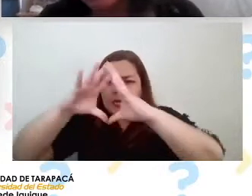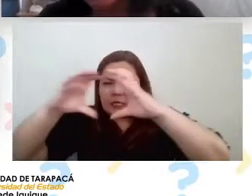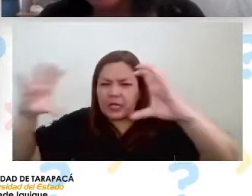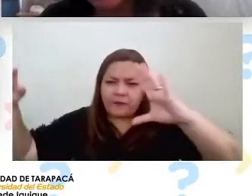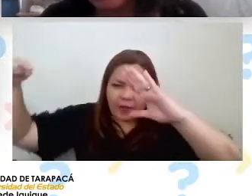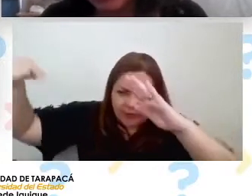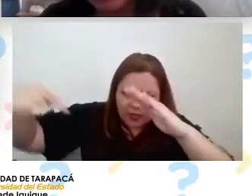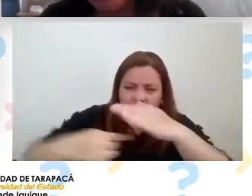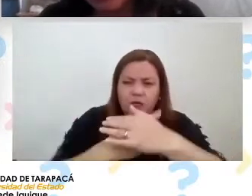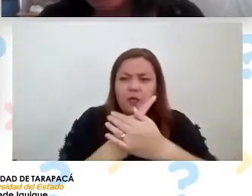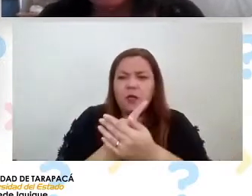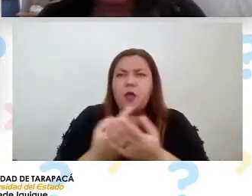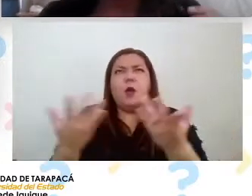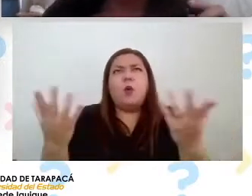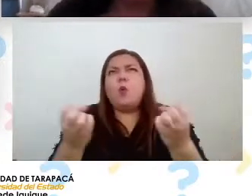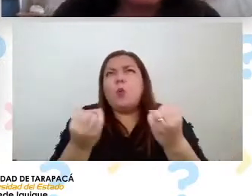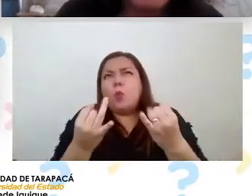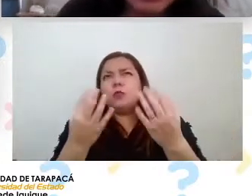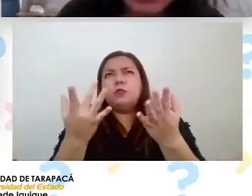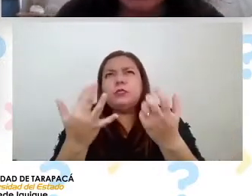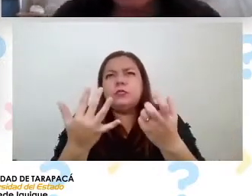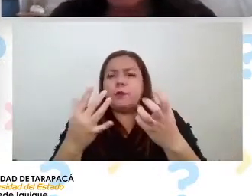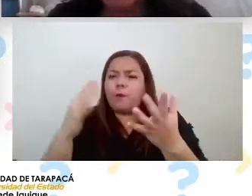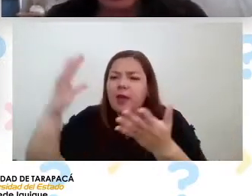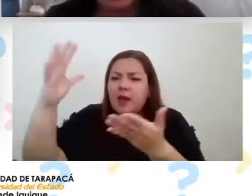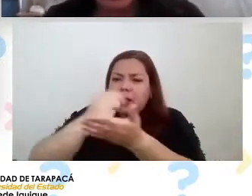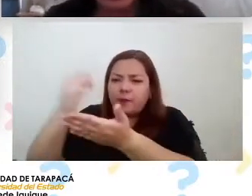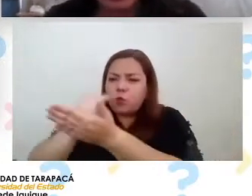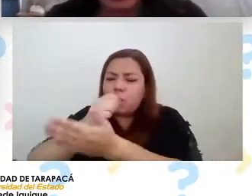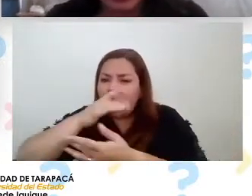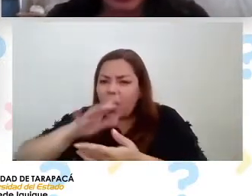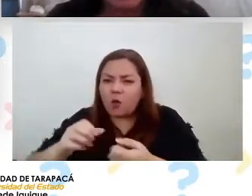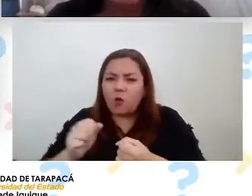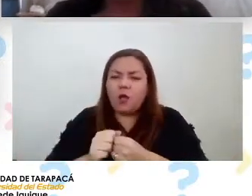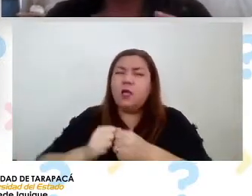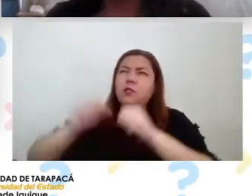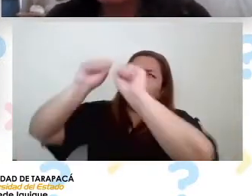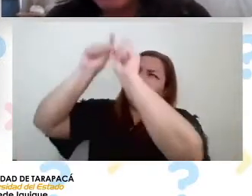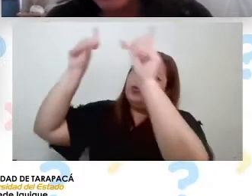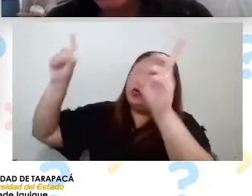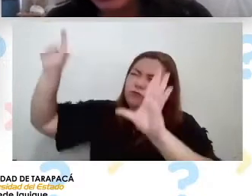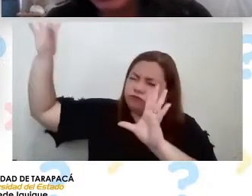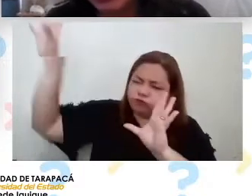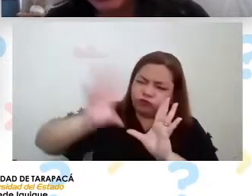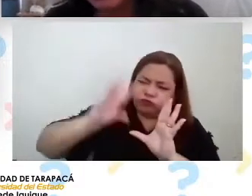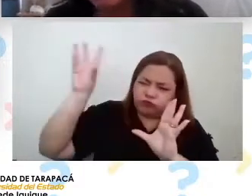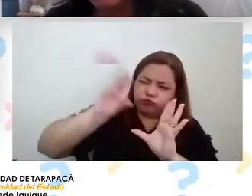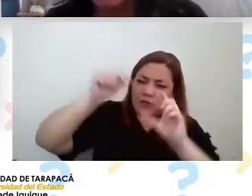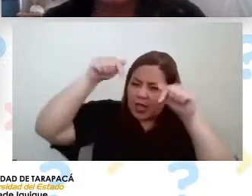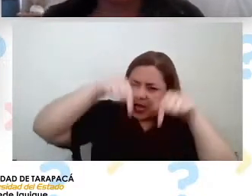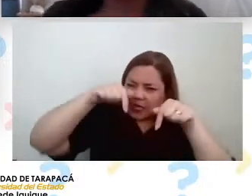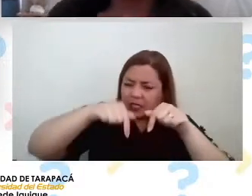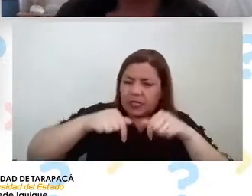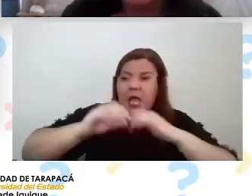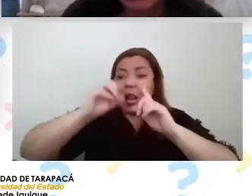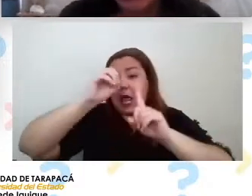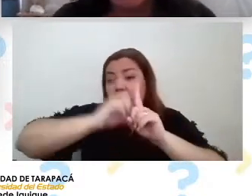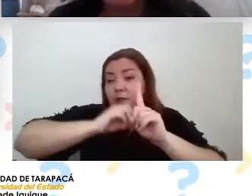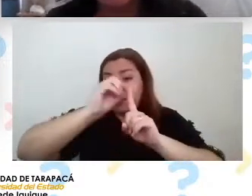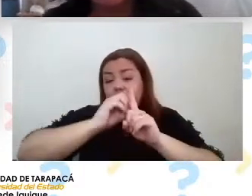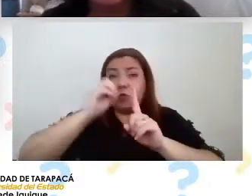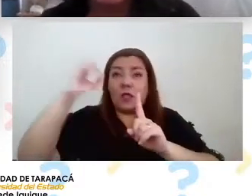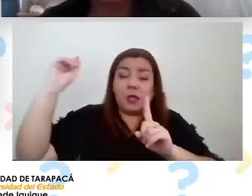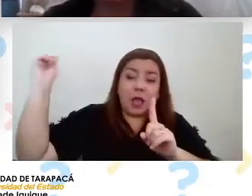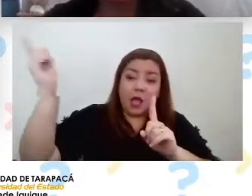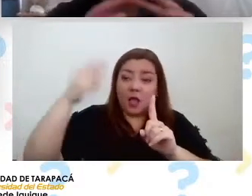para que capturemos agua cuál es la radiación solar que llega acá la temperatura del aire cuando tenemos nube cuando no